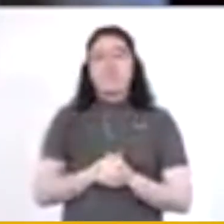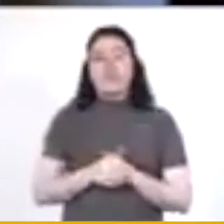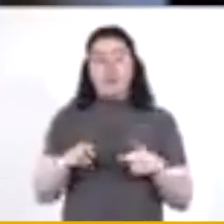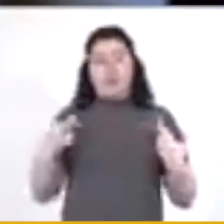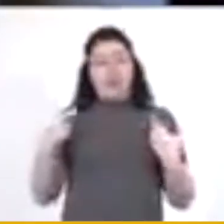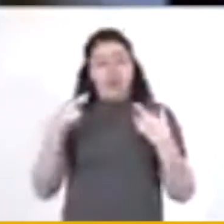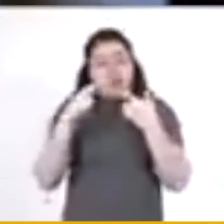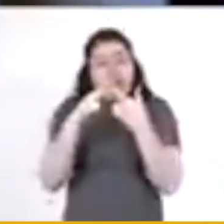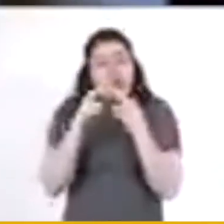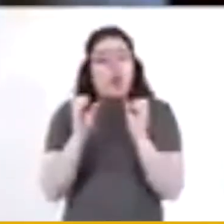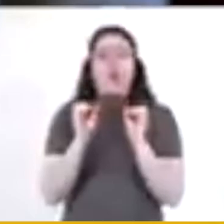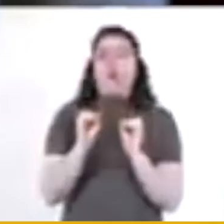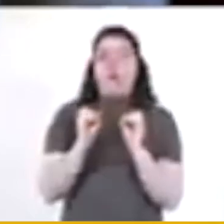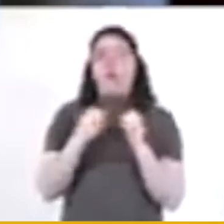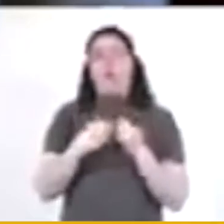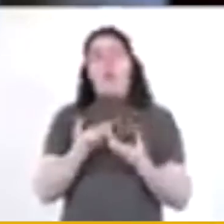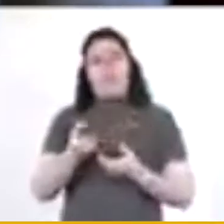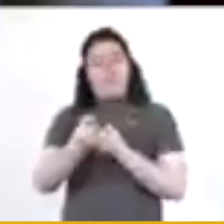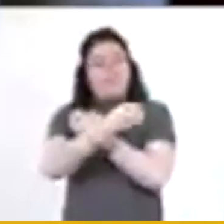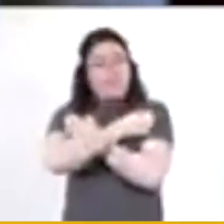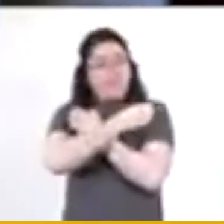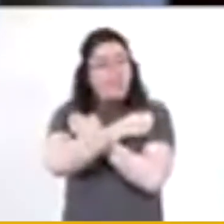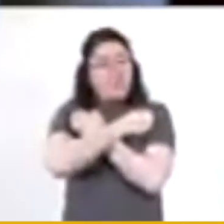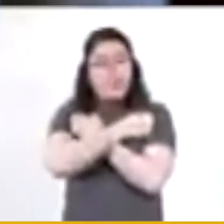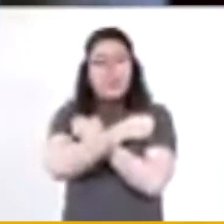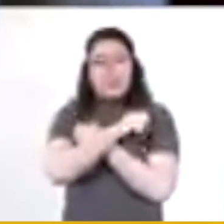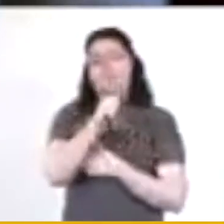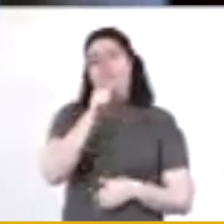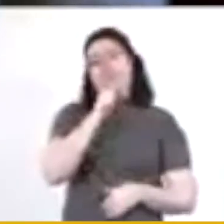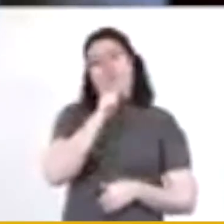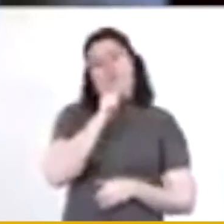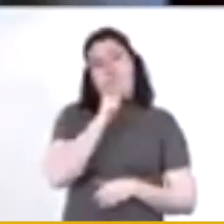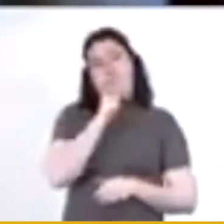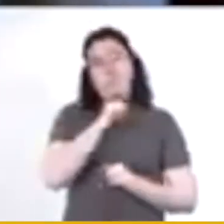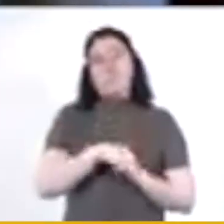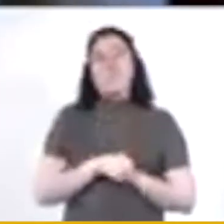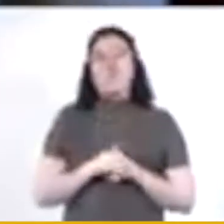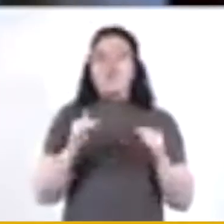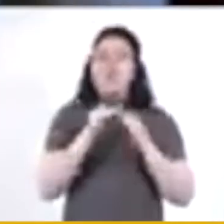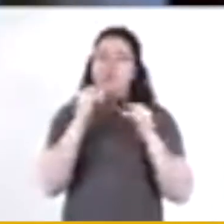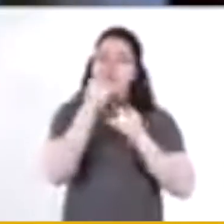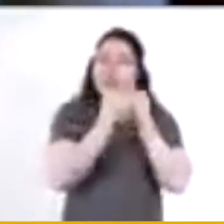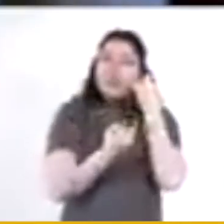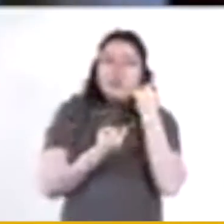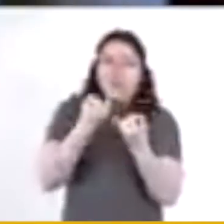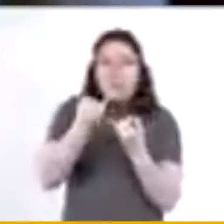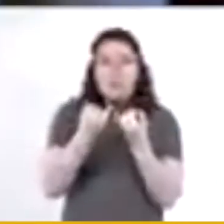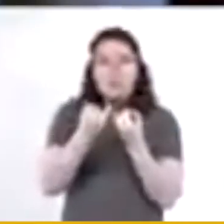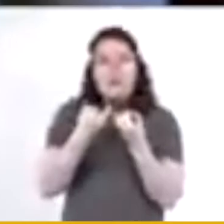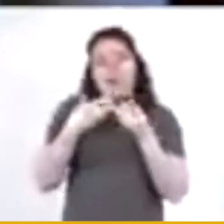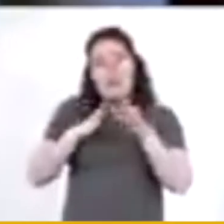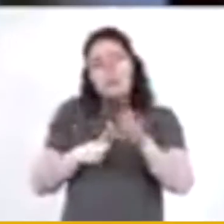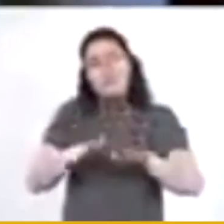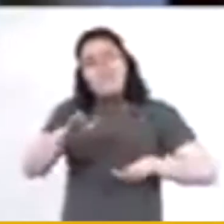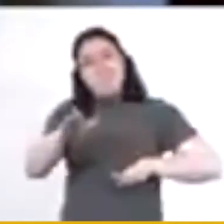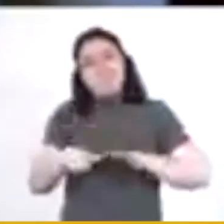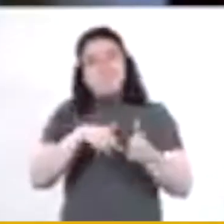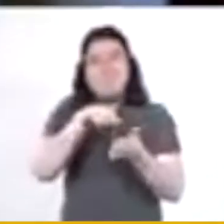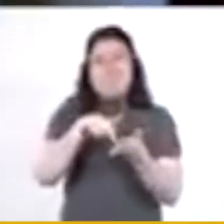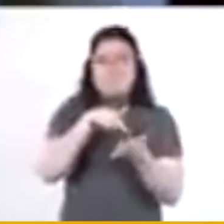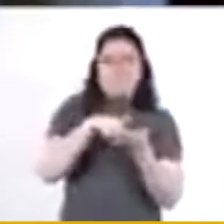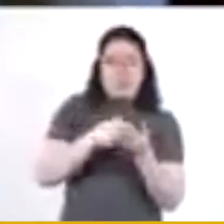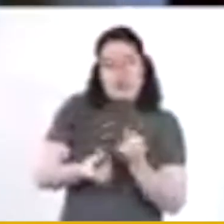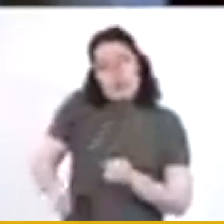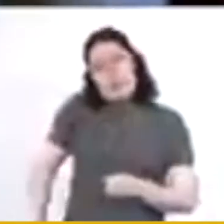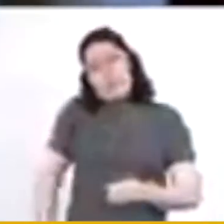servicios religiosos ni servicios educativos. Casas de juegos, pistas de patinaje,